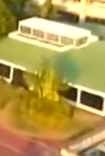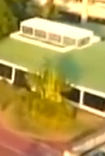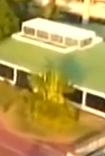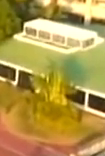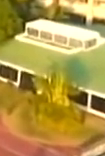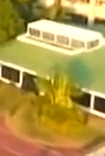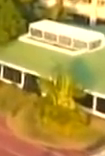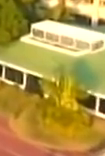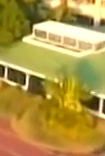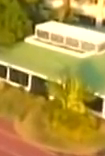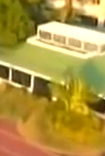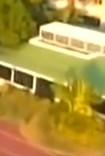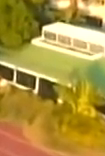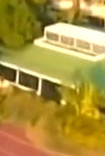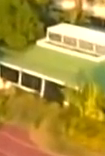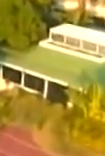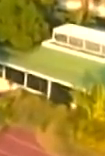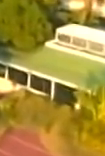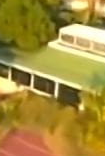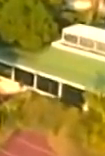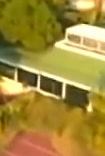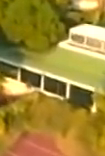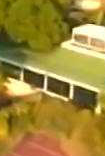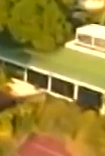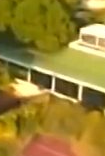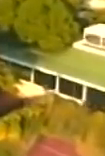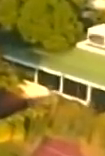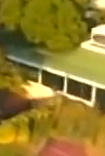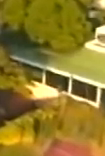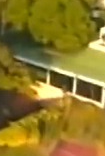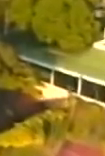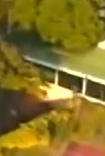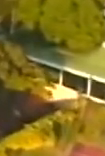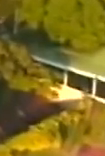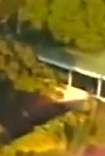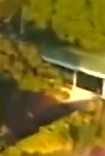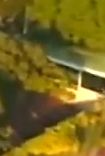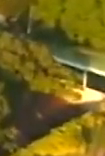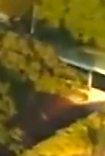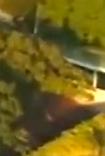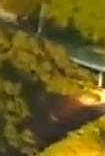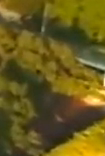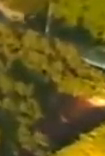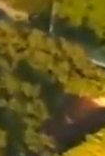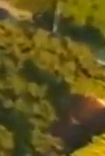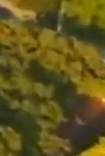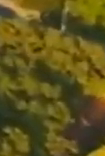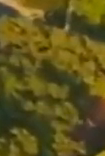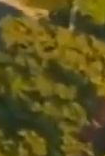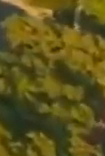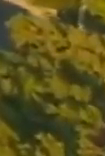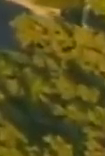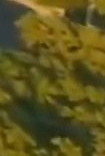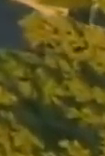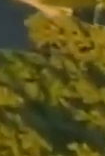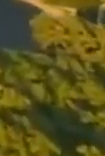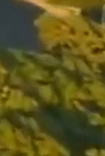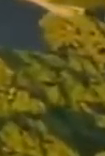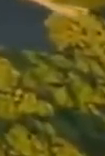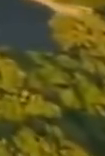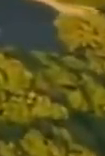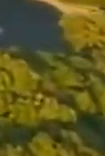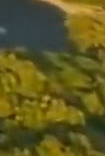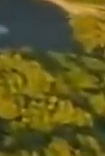democrático soberano que Venezuela se dará este 21 de noviembre en las urnas electorales